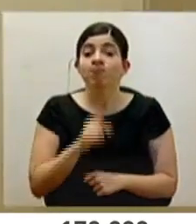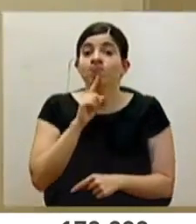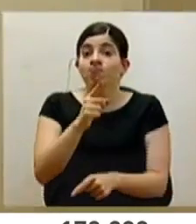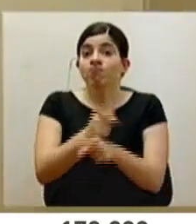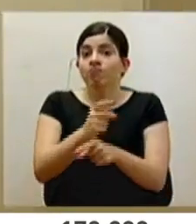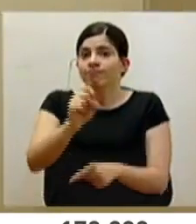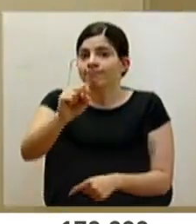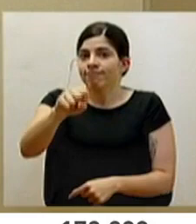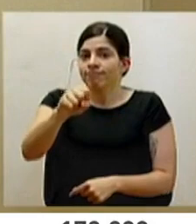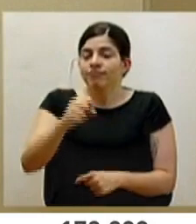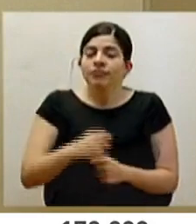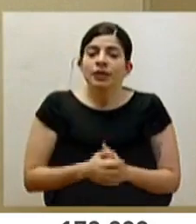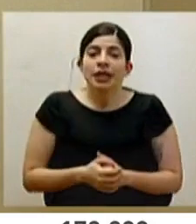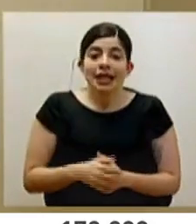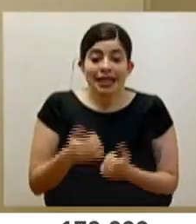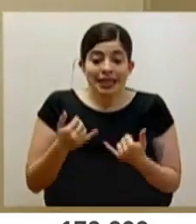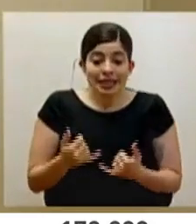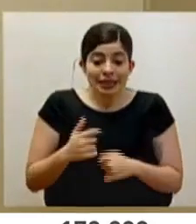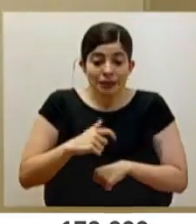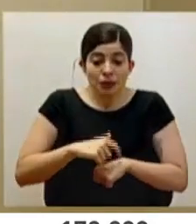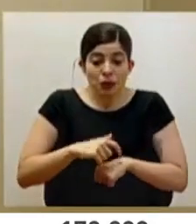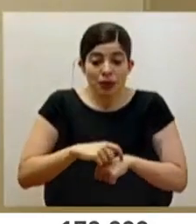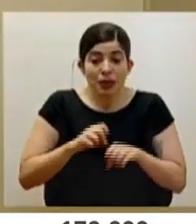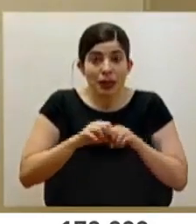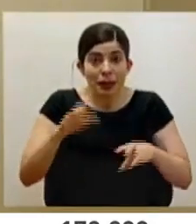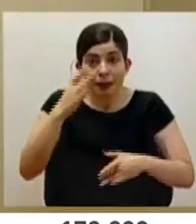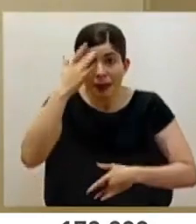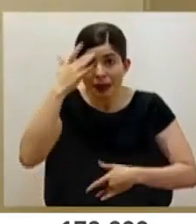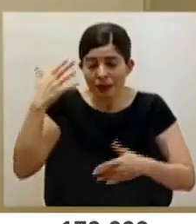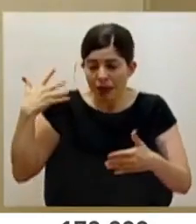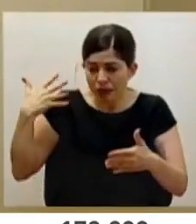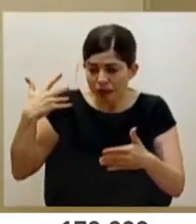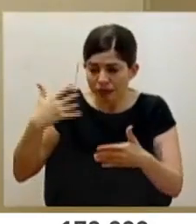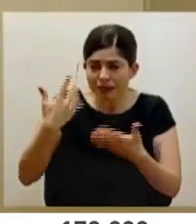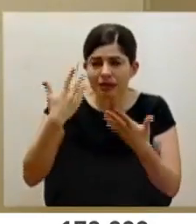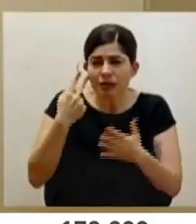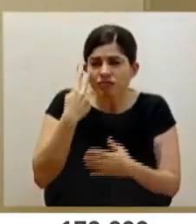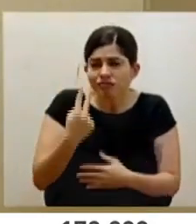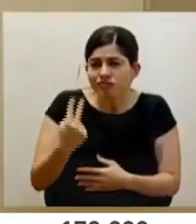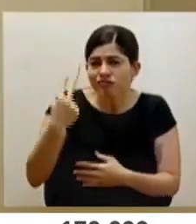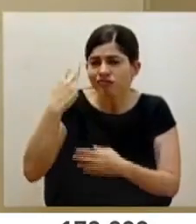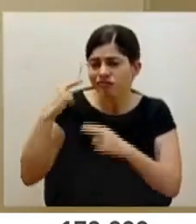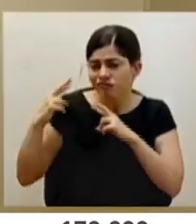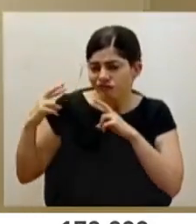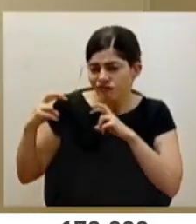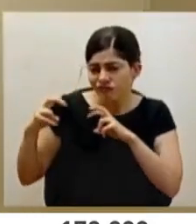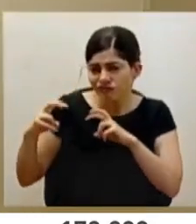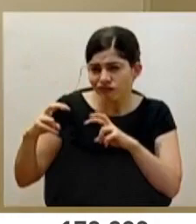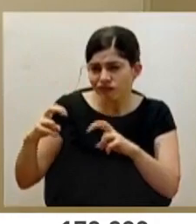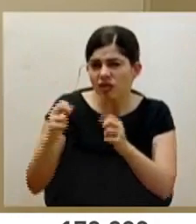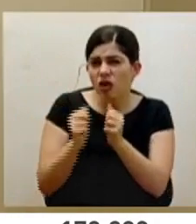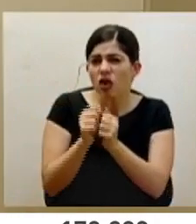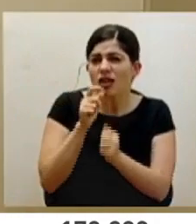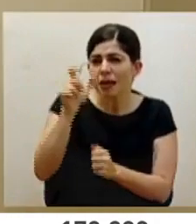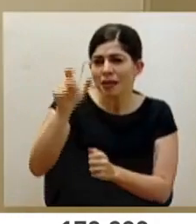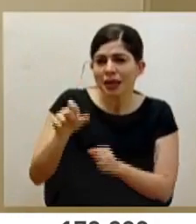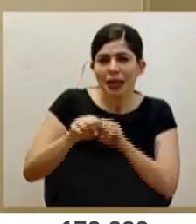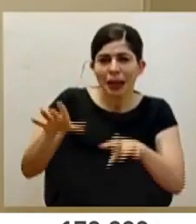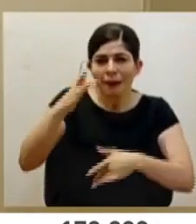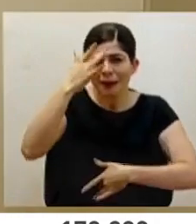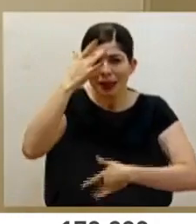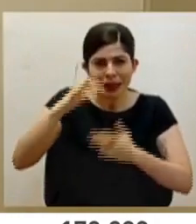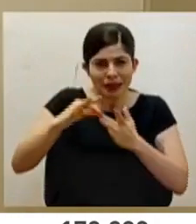efectivamente, en este momento epidemiológico, luego de hacer un análisis en conjunto con epidemiólogos,